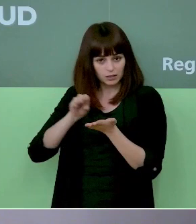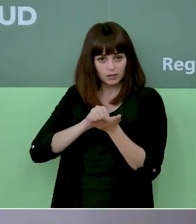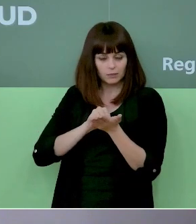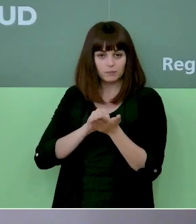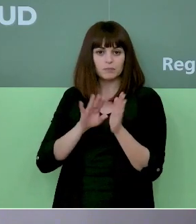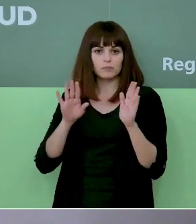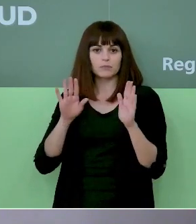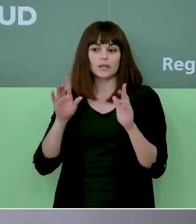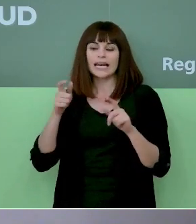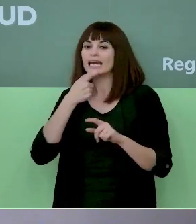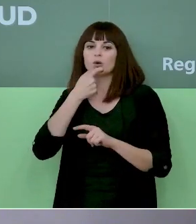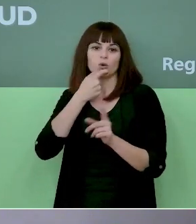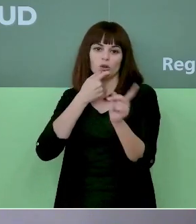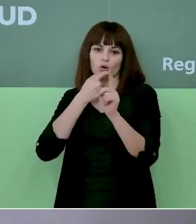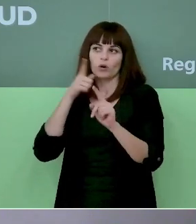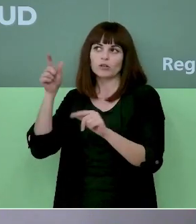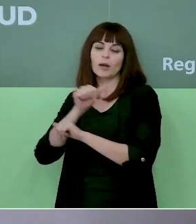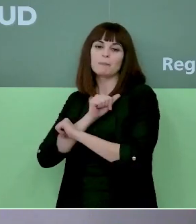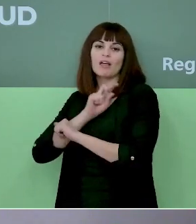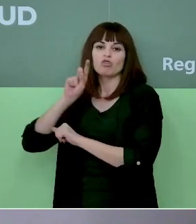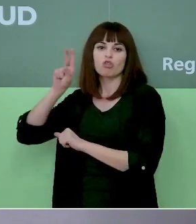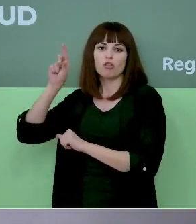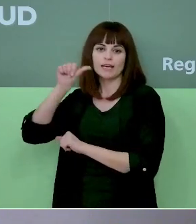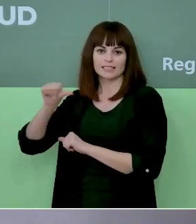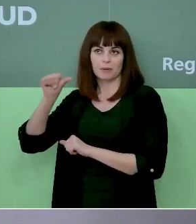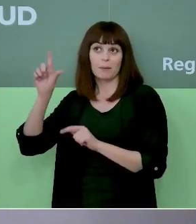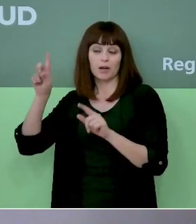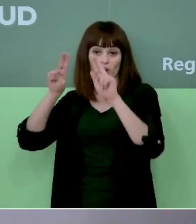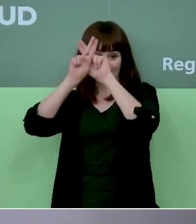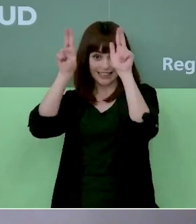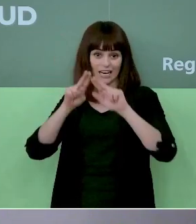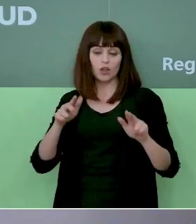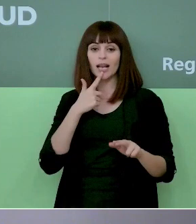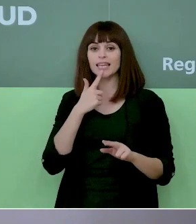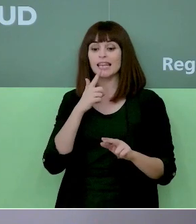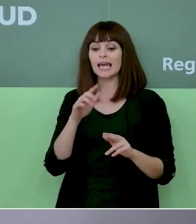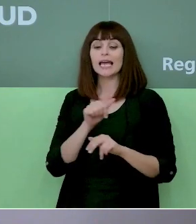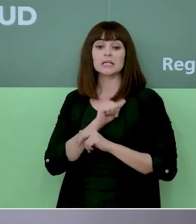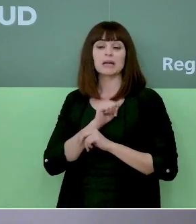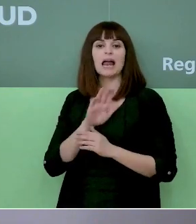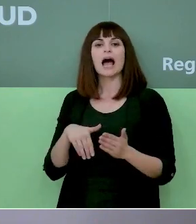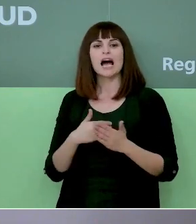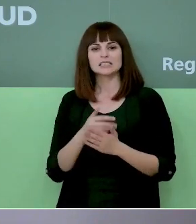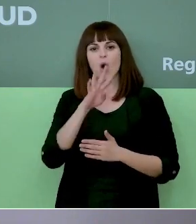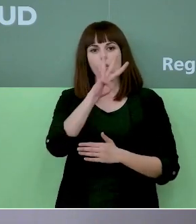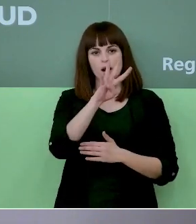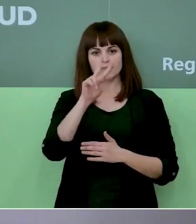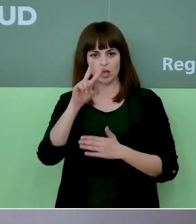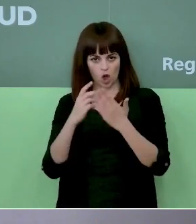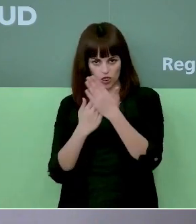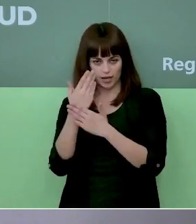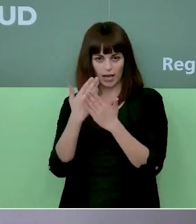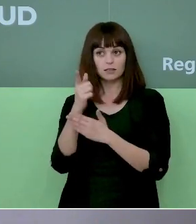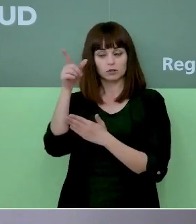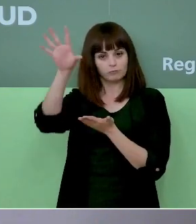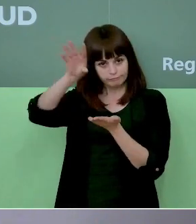citar la postura del Reino Unido que son 12 semanas la bibliografía internacional recoge hasta 42 días y en ese sentido recogemos